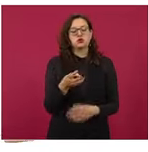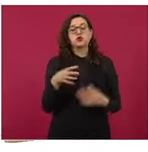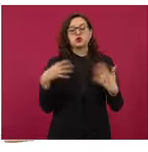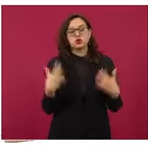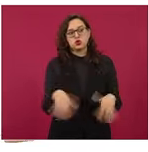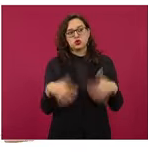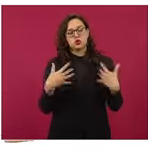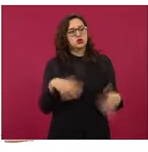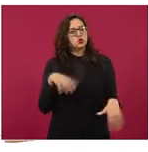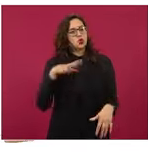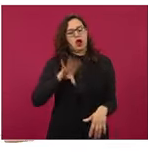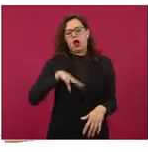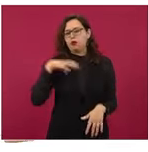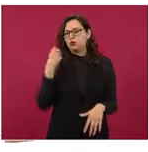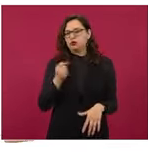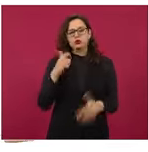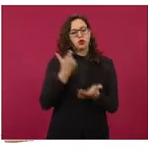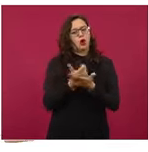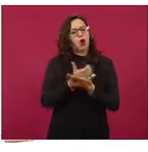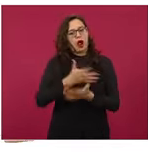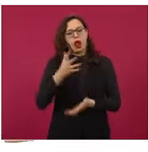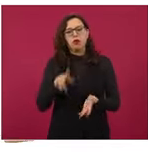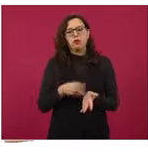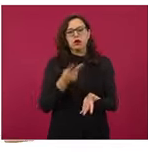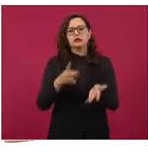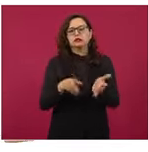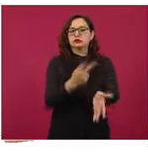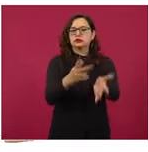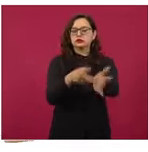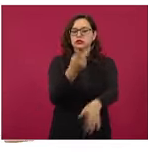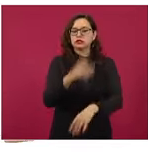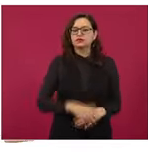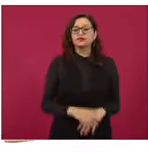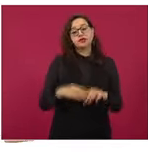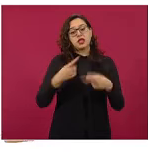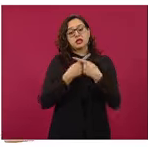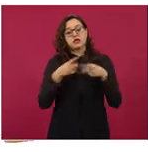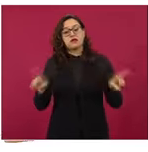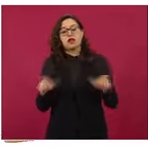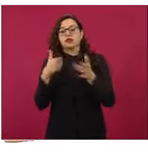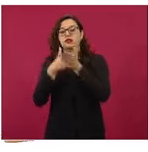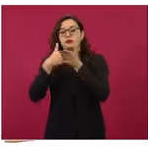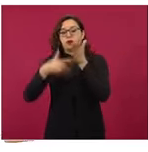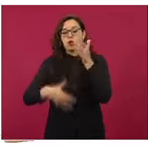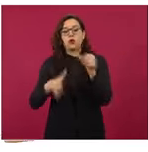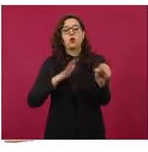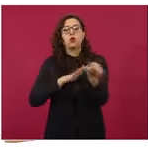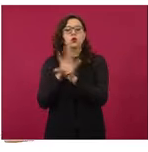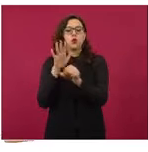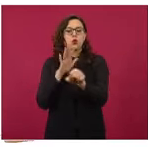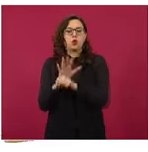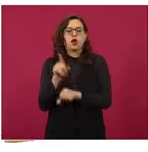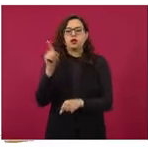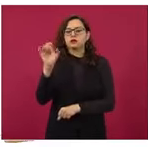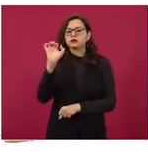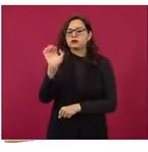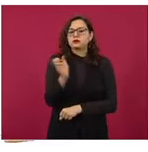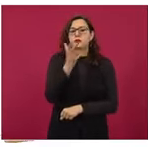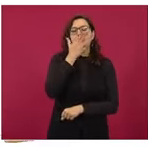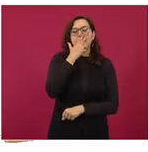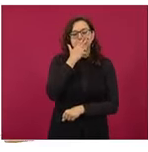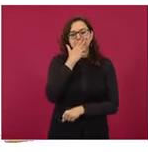muy altos. Y lo más económico, como ejemplo, lo tenemos en Circle K en Ahumada,